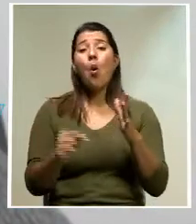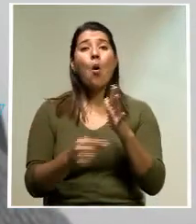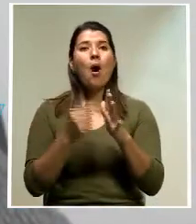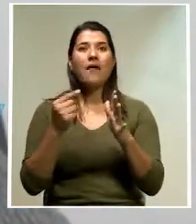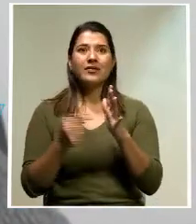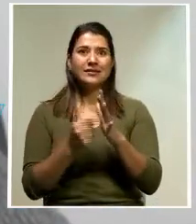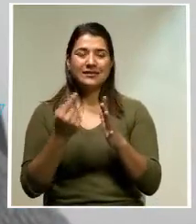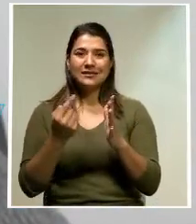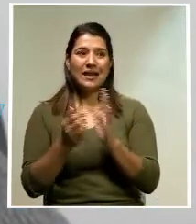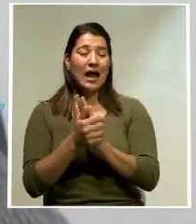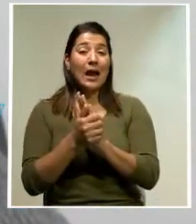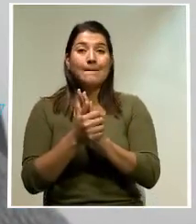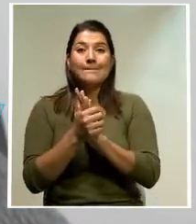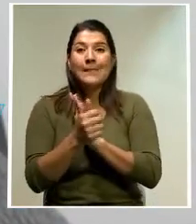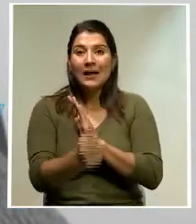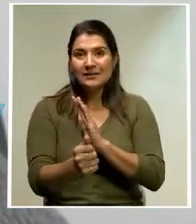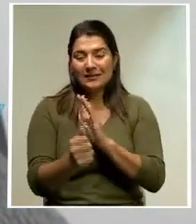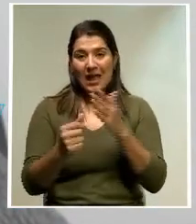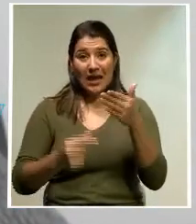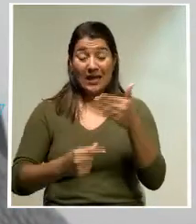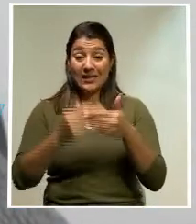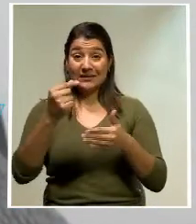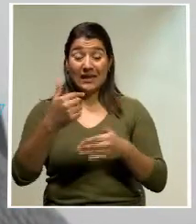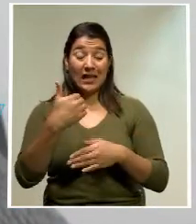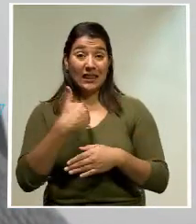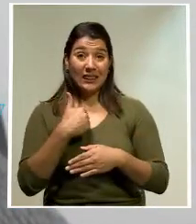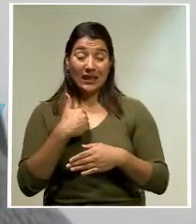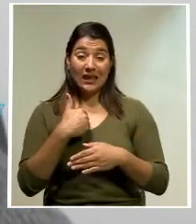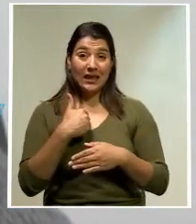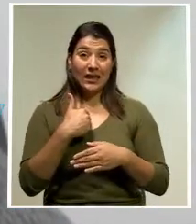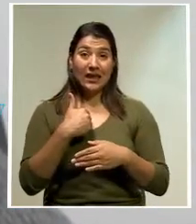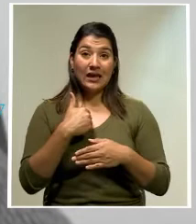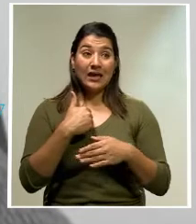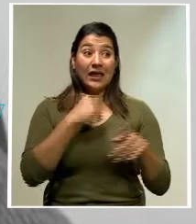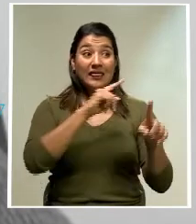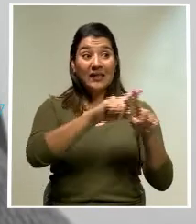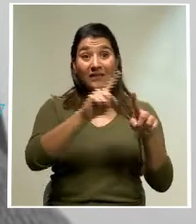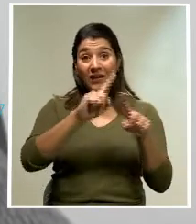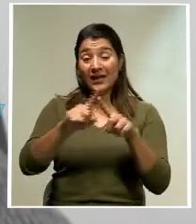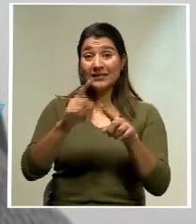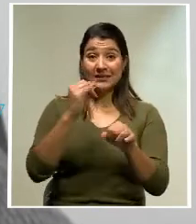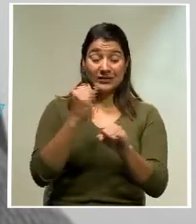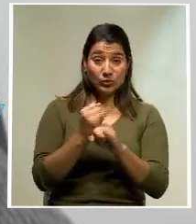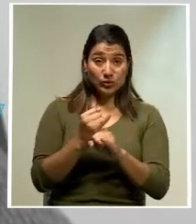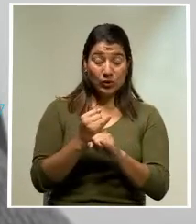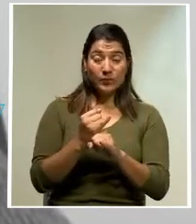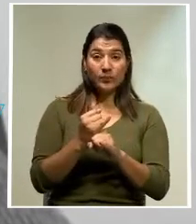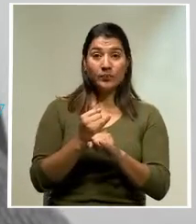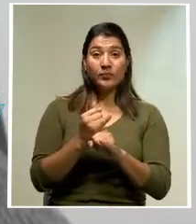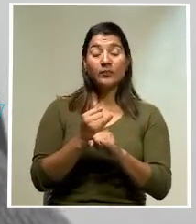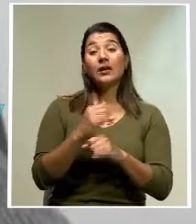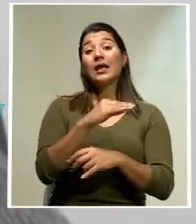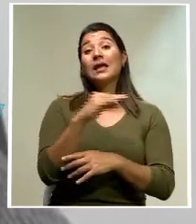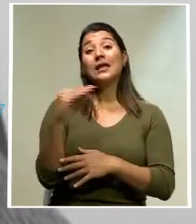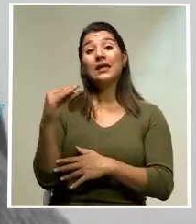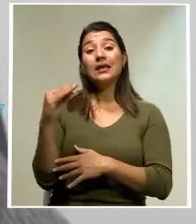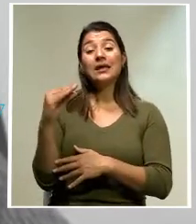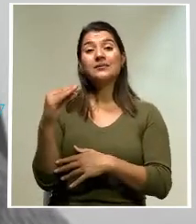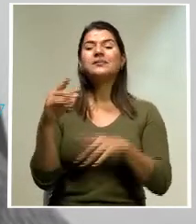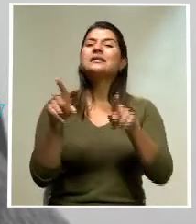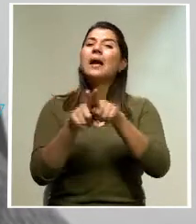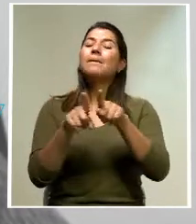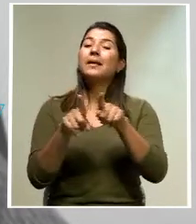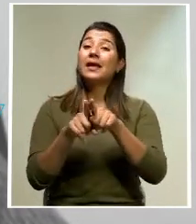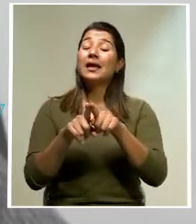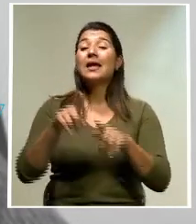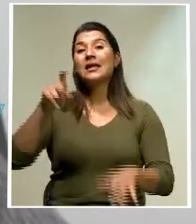gestión gerencial que tienen las organizaciones y se requiere